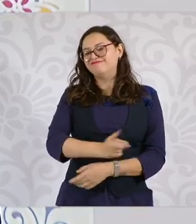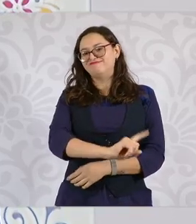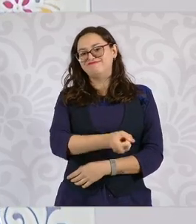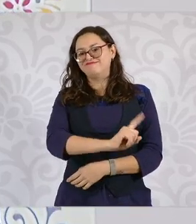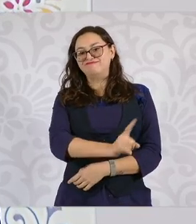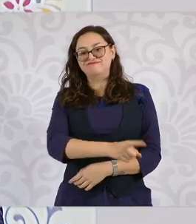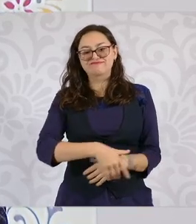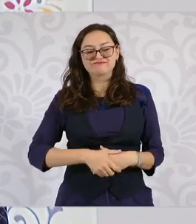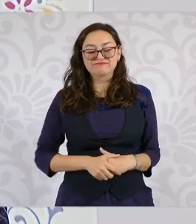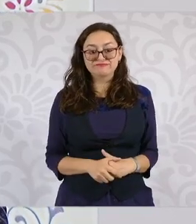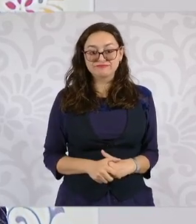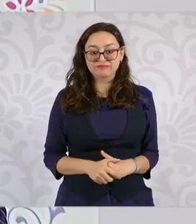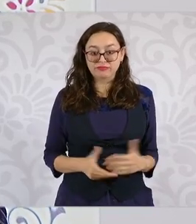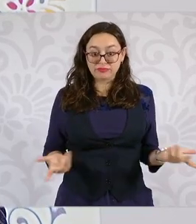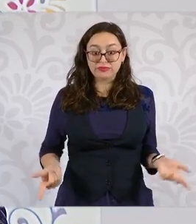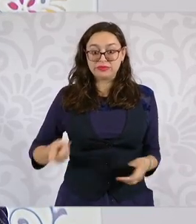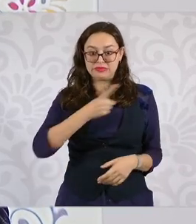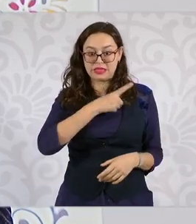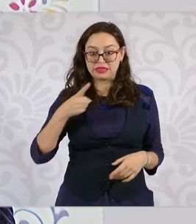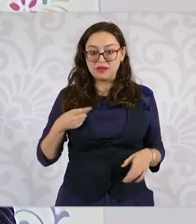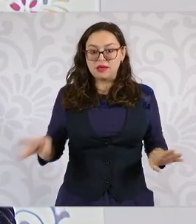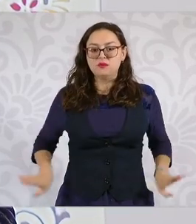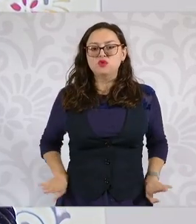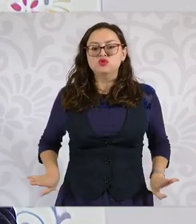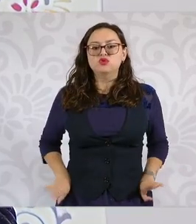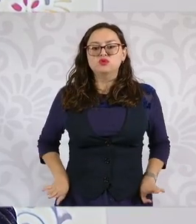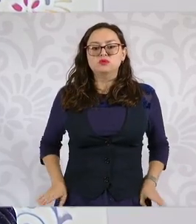hay que predicar con el ejemplo siempre.